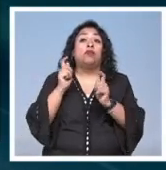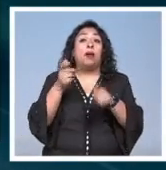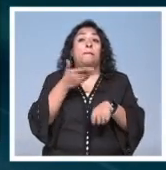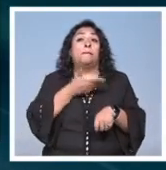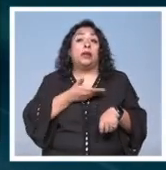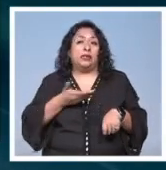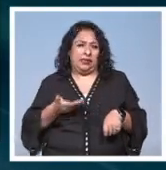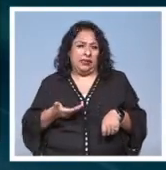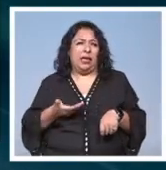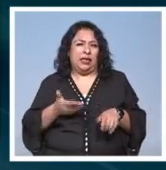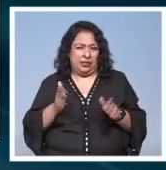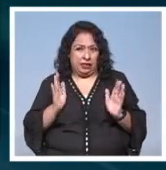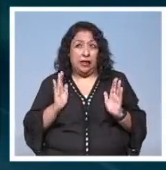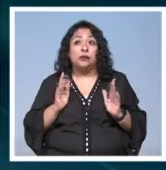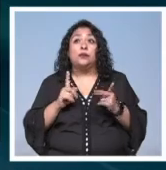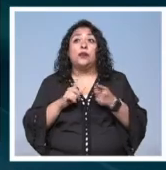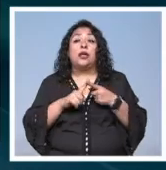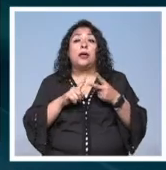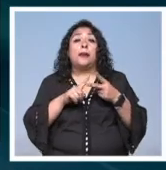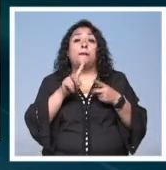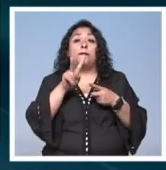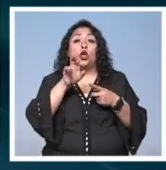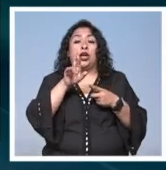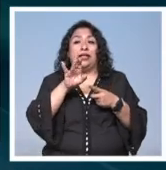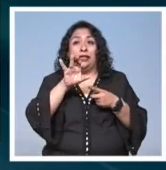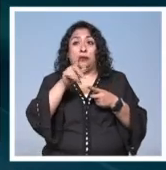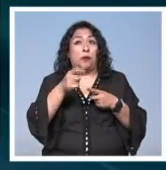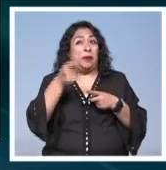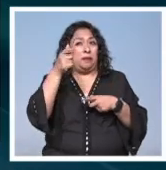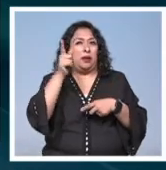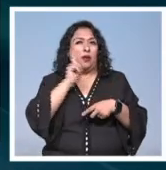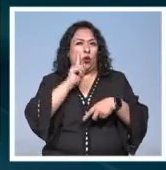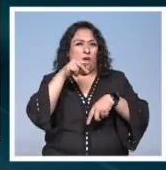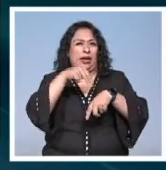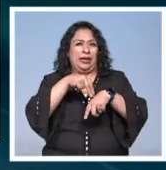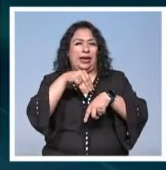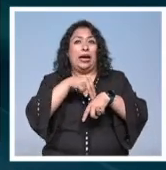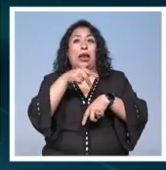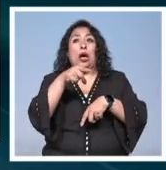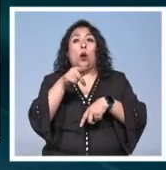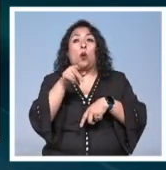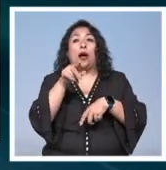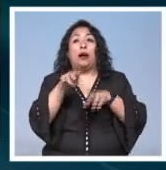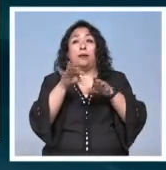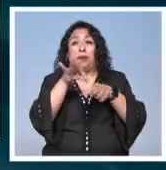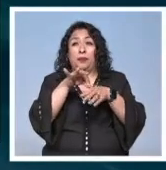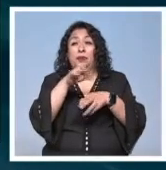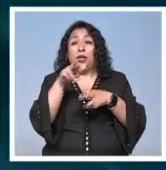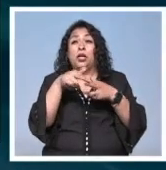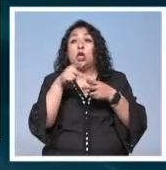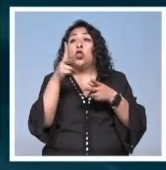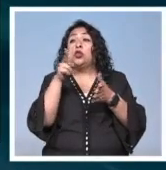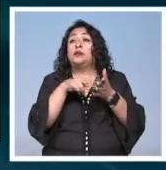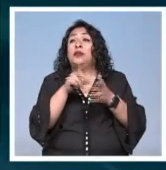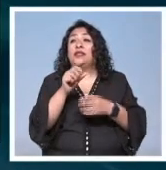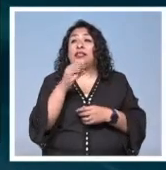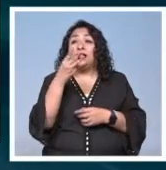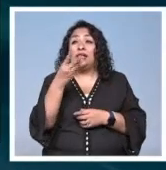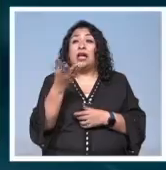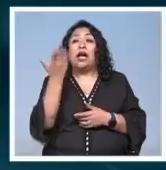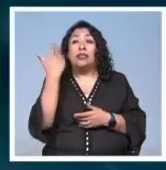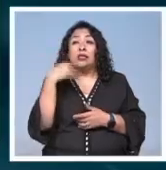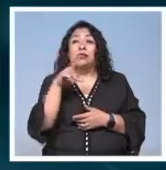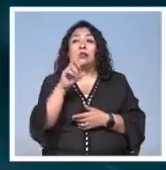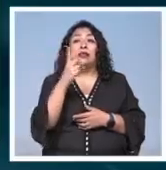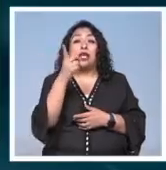gobierno o de estado Violeta Chamorro en Nicaragua fue la primera presidenta electa en la región hasta el 2023 habían